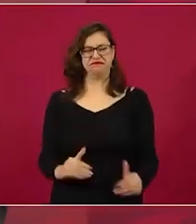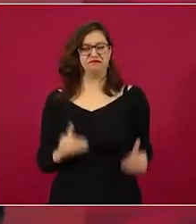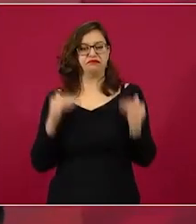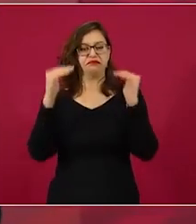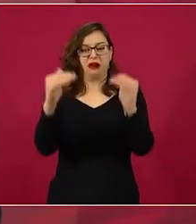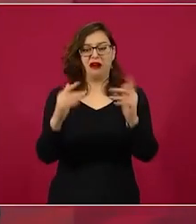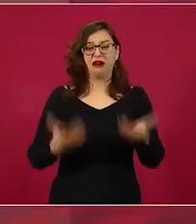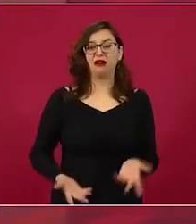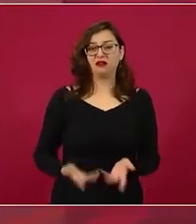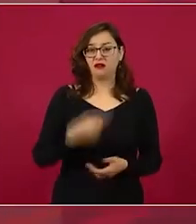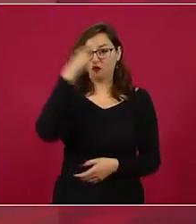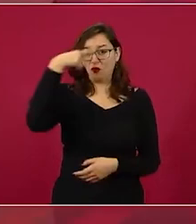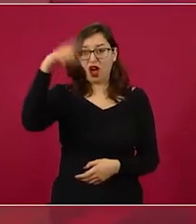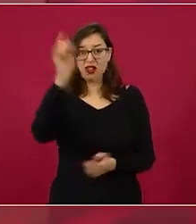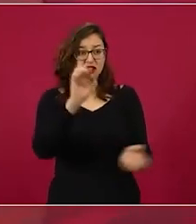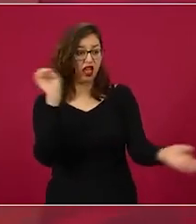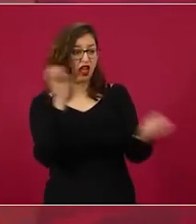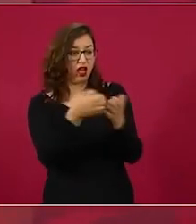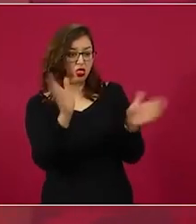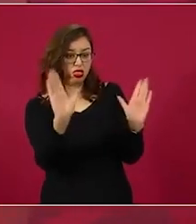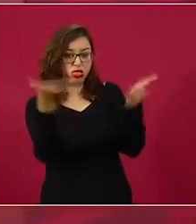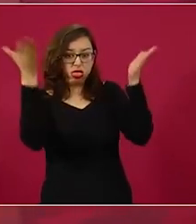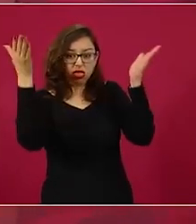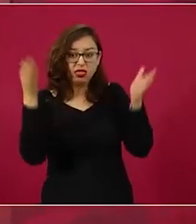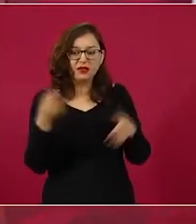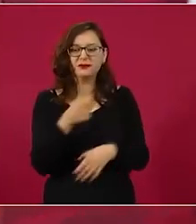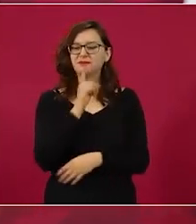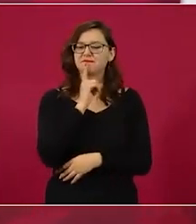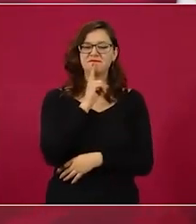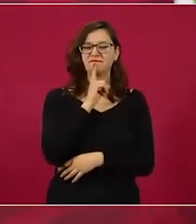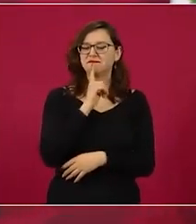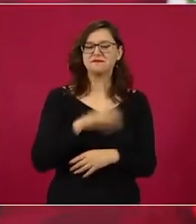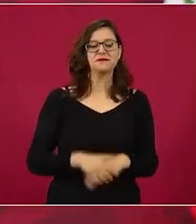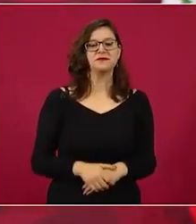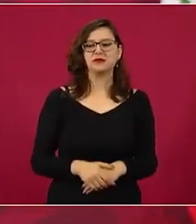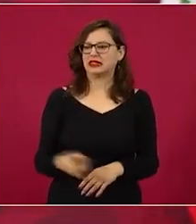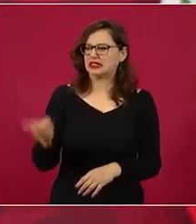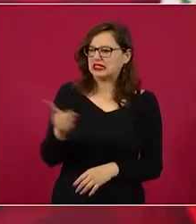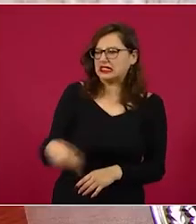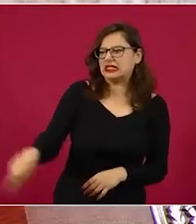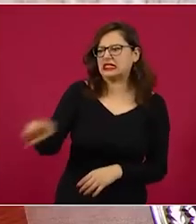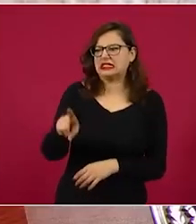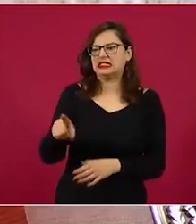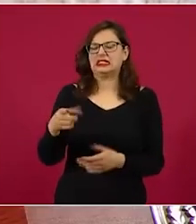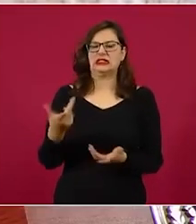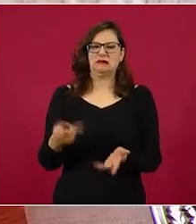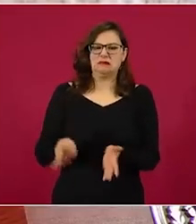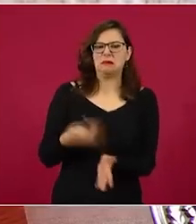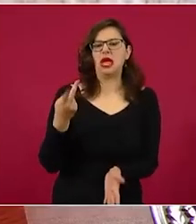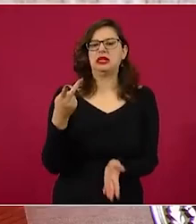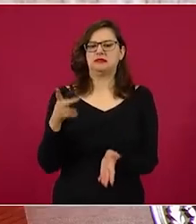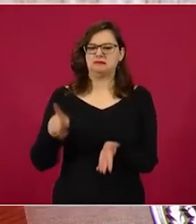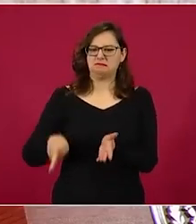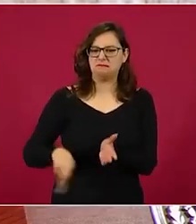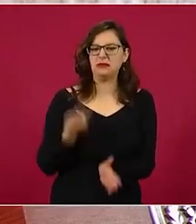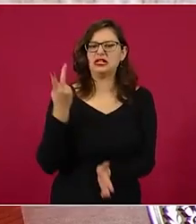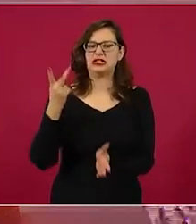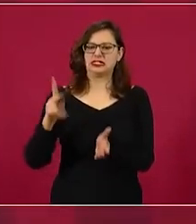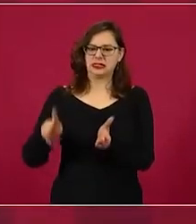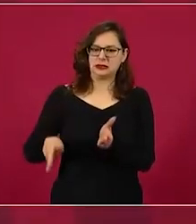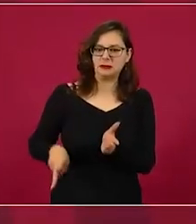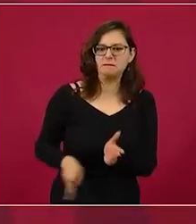le engaña, ahí están, duro y duro, y duro, y duro.